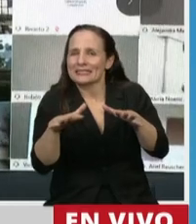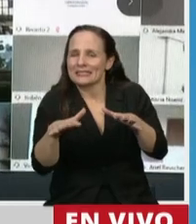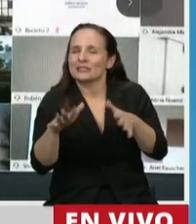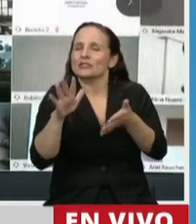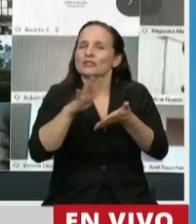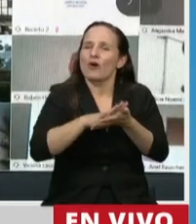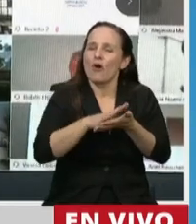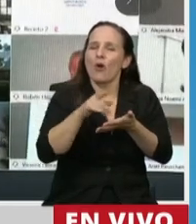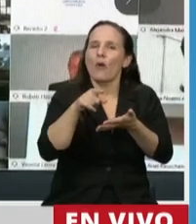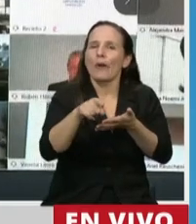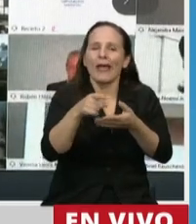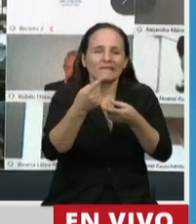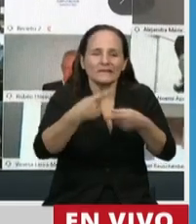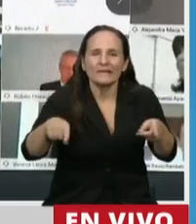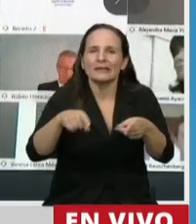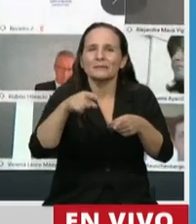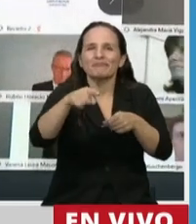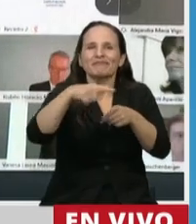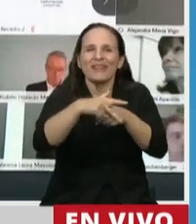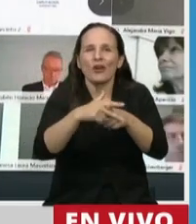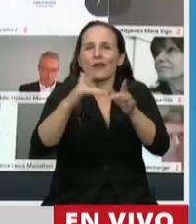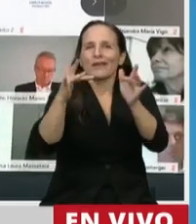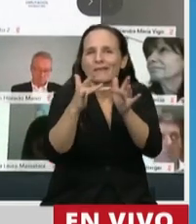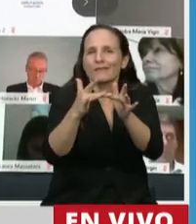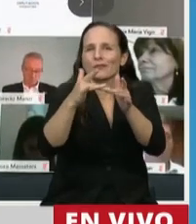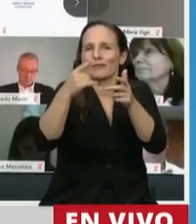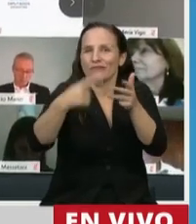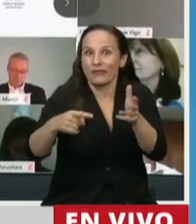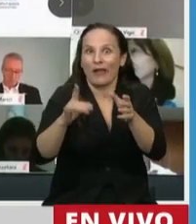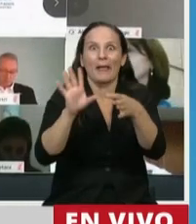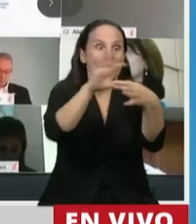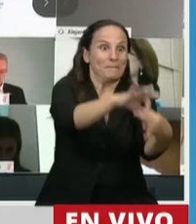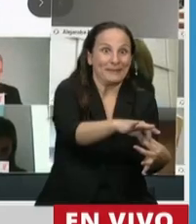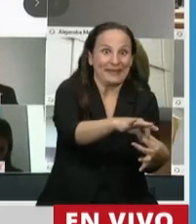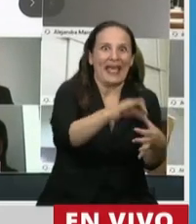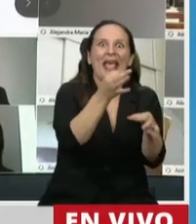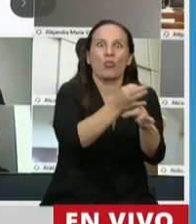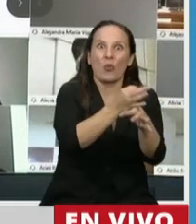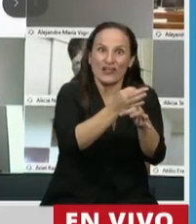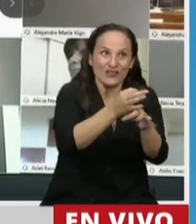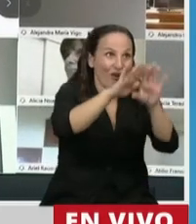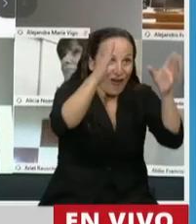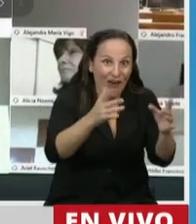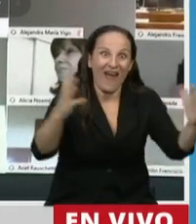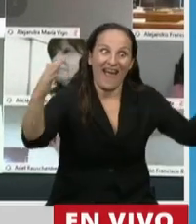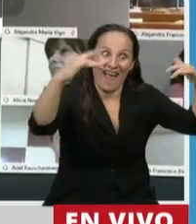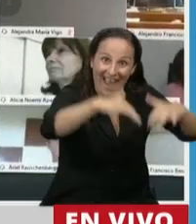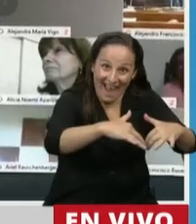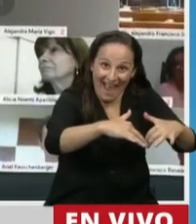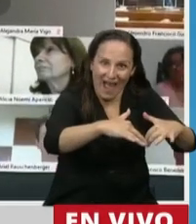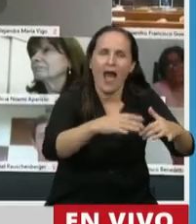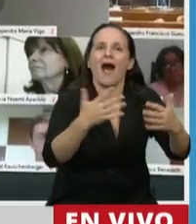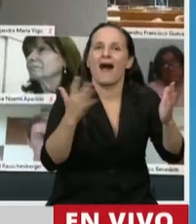incorporar recursos de virtualidad a nuestra educación presencial, en este caso lo estamos